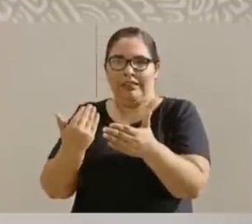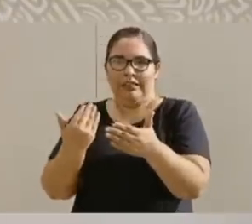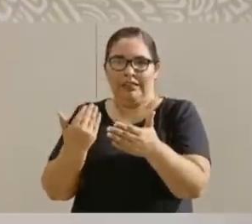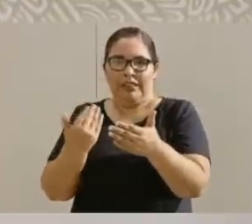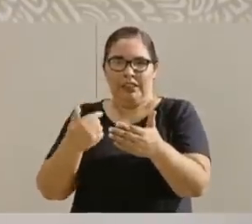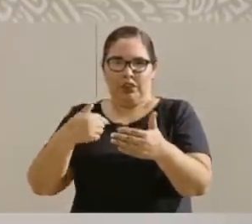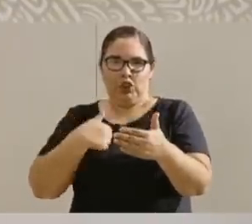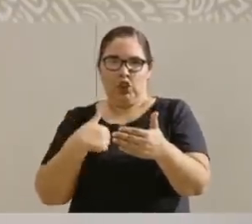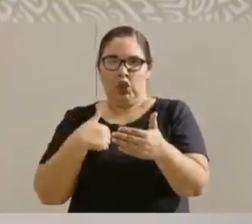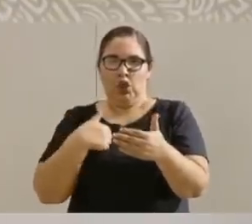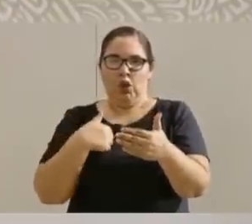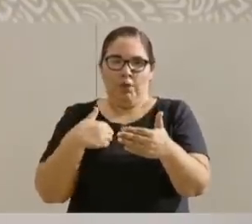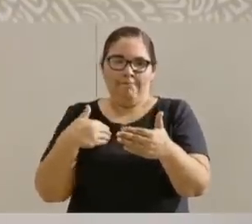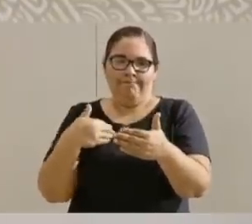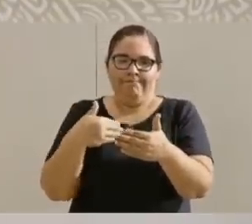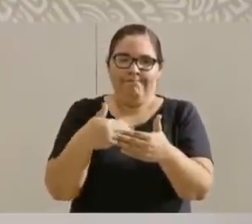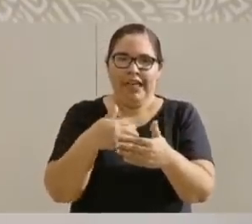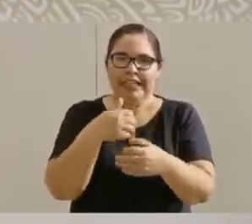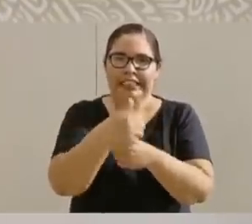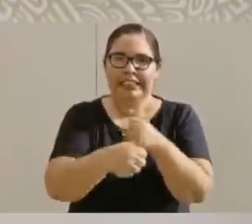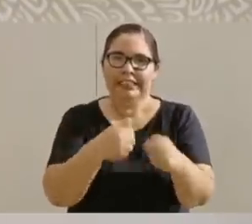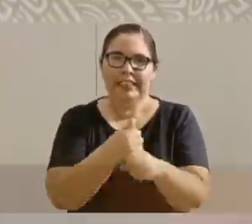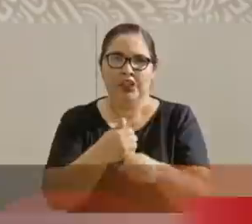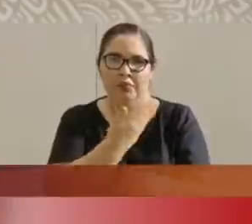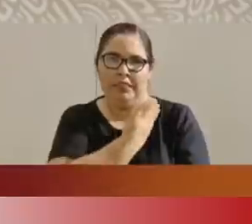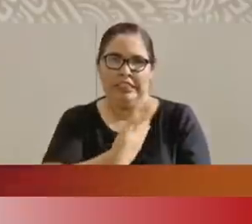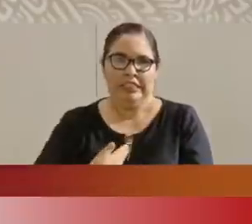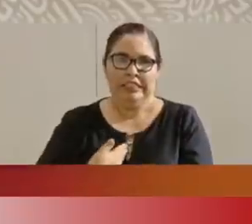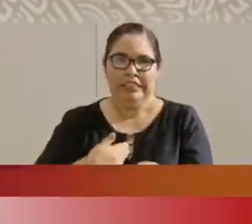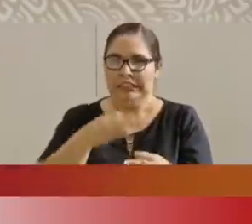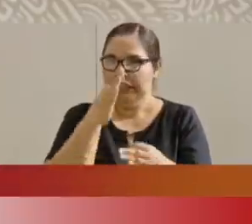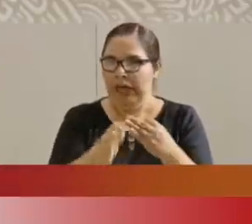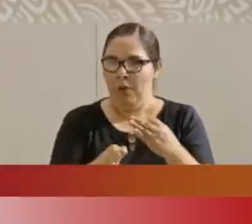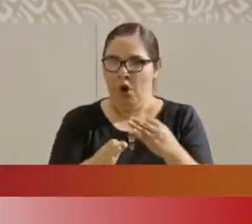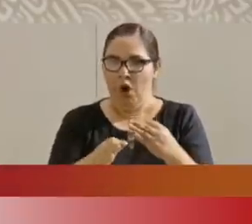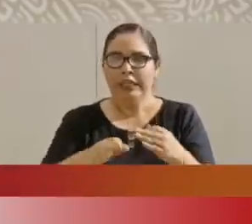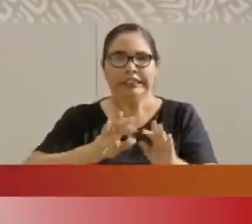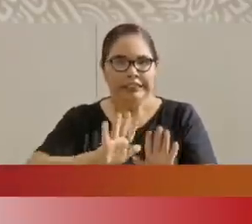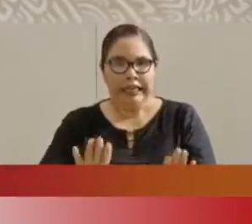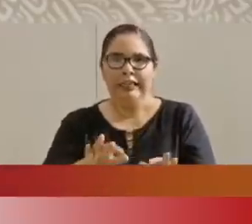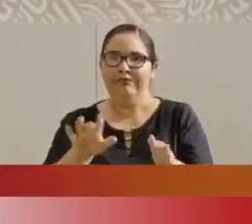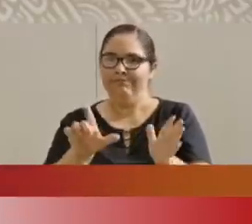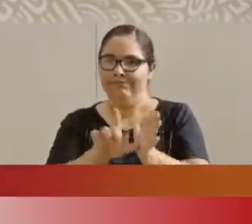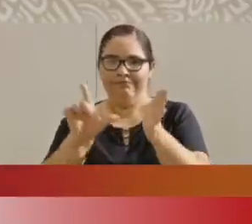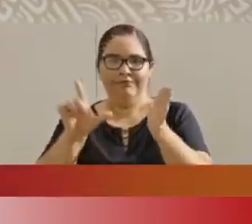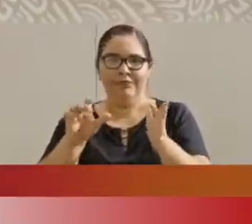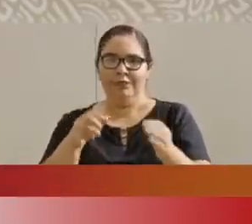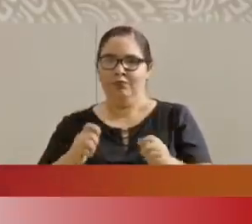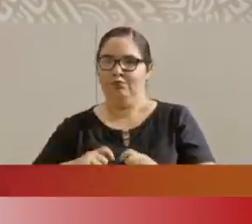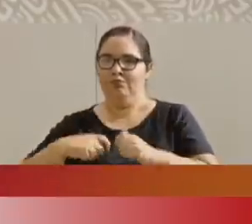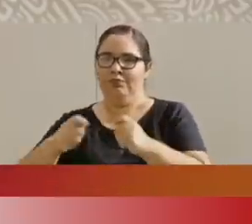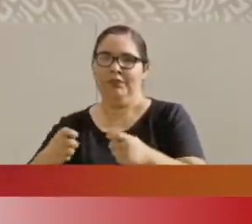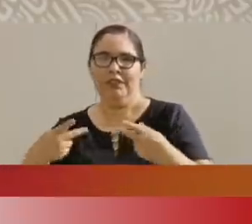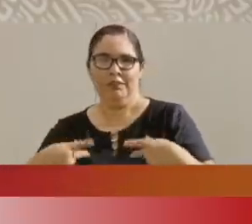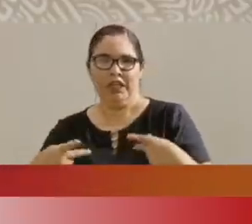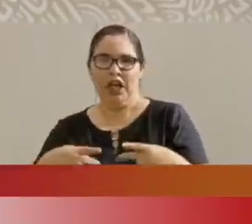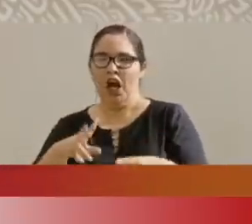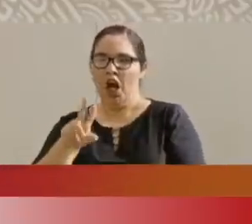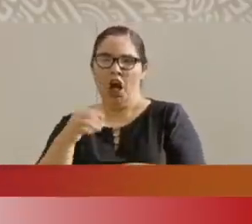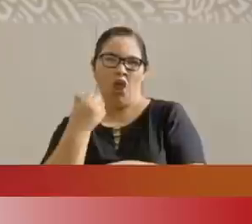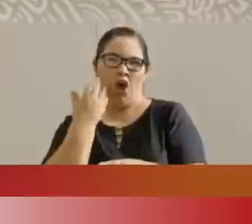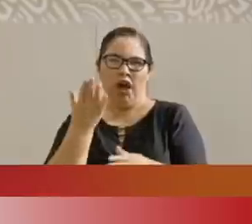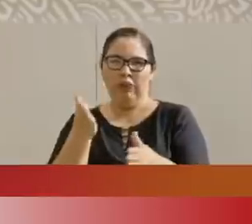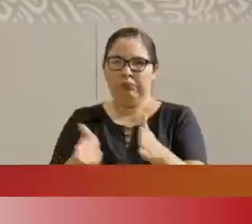concluya nuestro gobierno, porque no queremos dejar obras